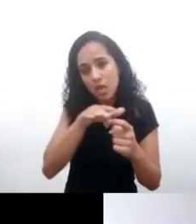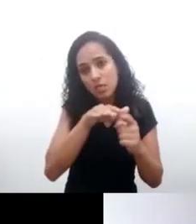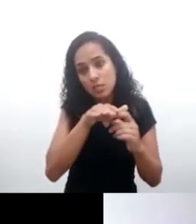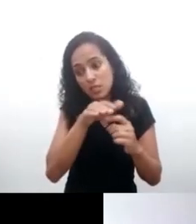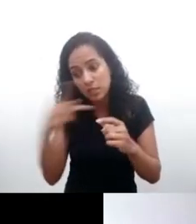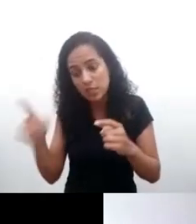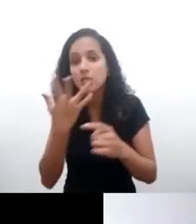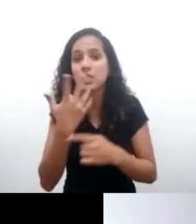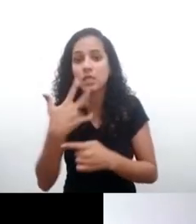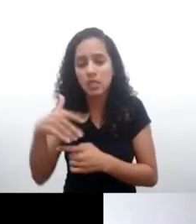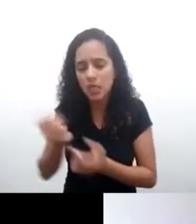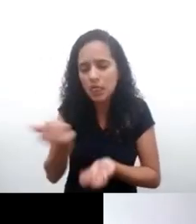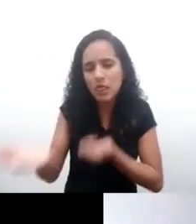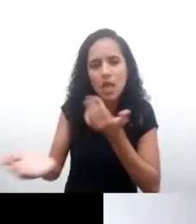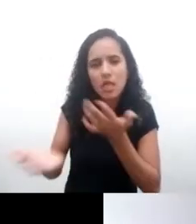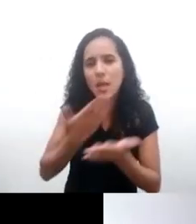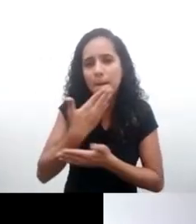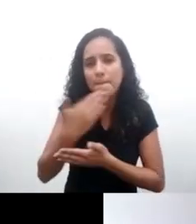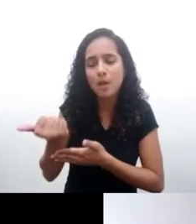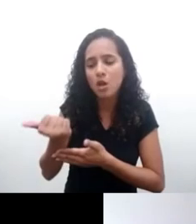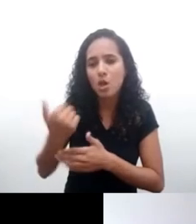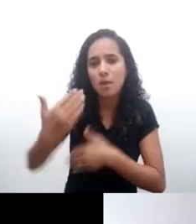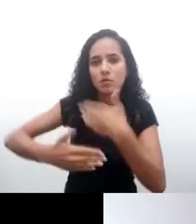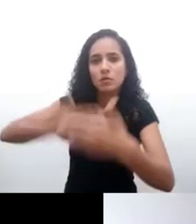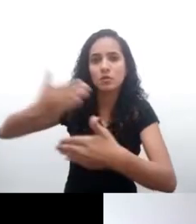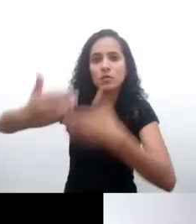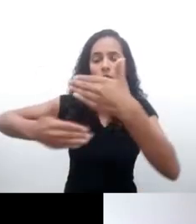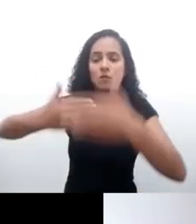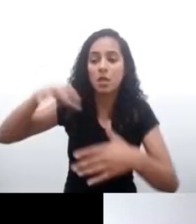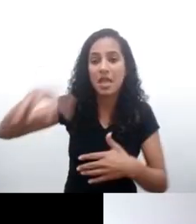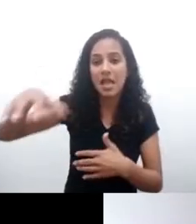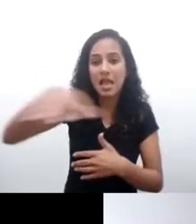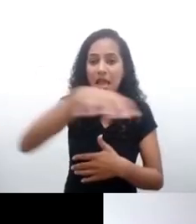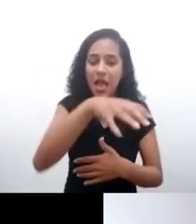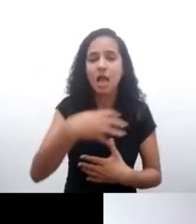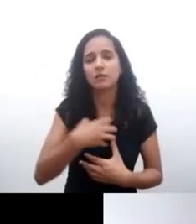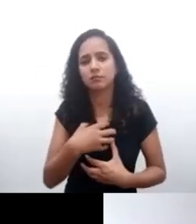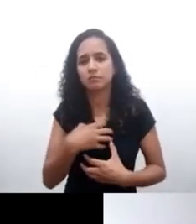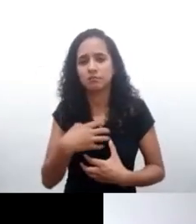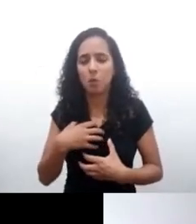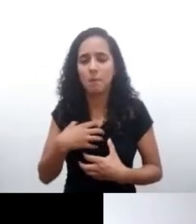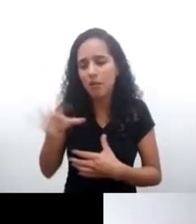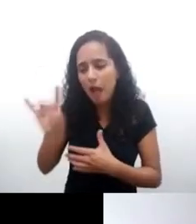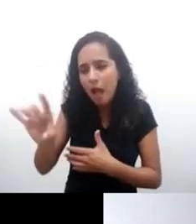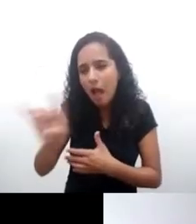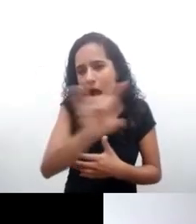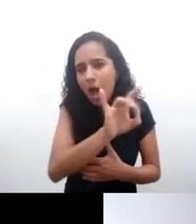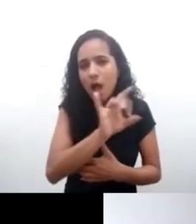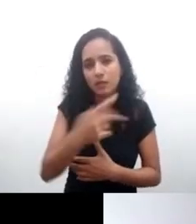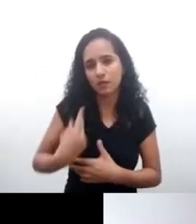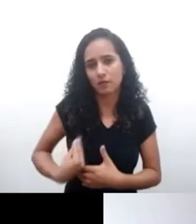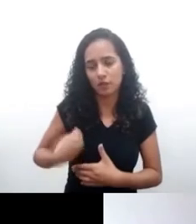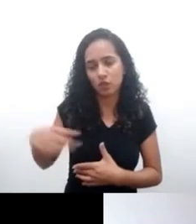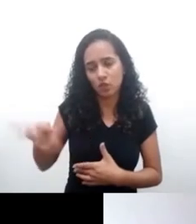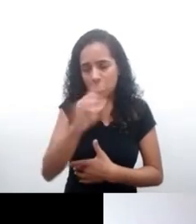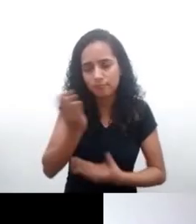niños, niñas y adolescentes en cada situación en particular en la que ellos se encuentran. Otra medida es que recepta